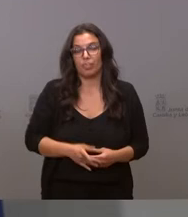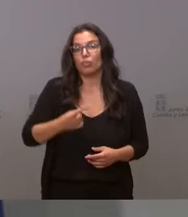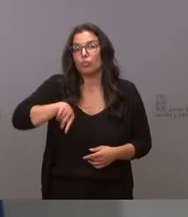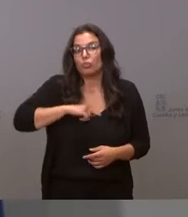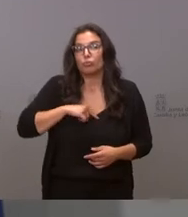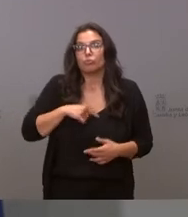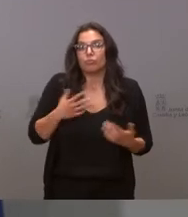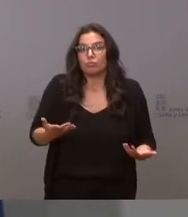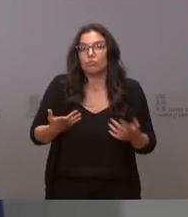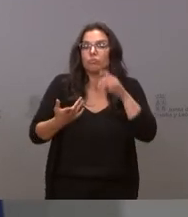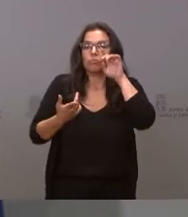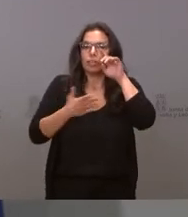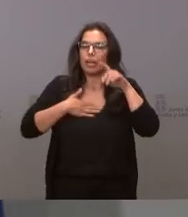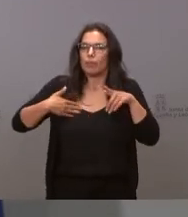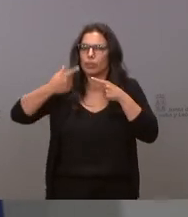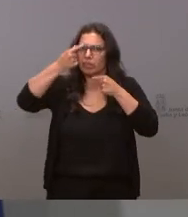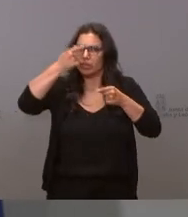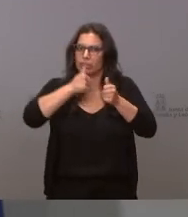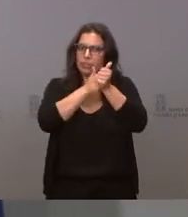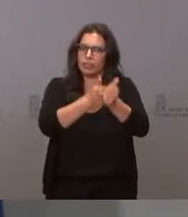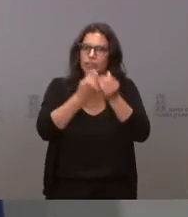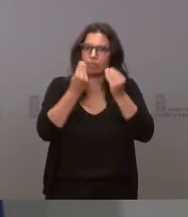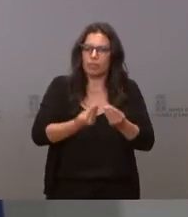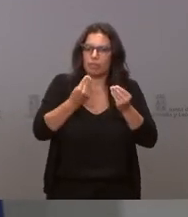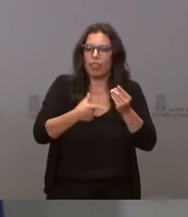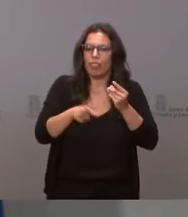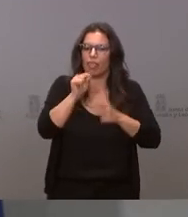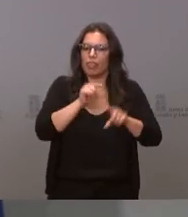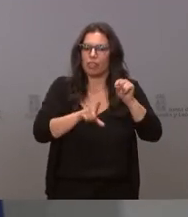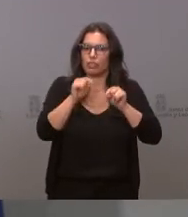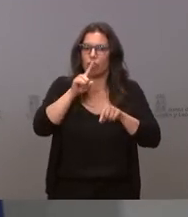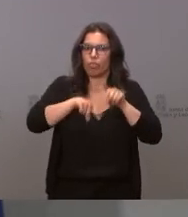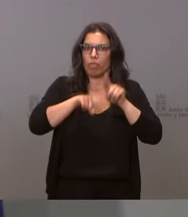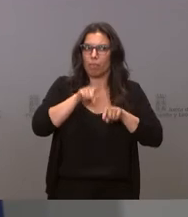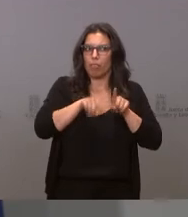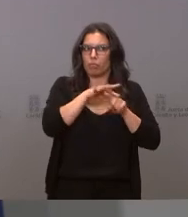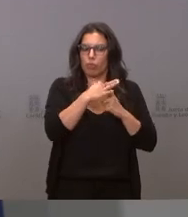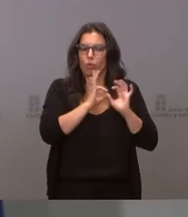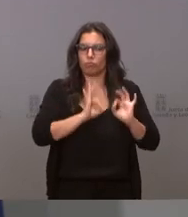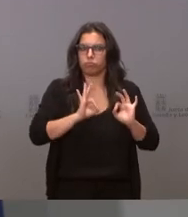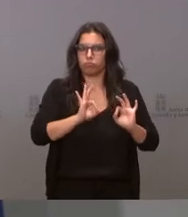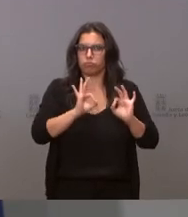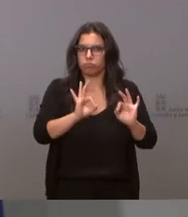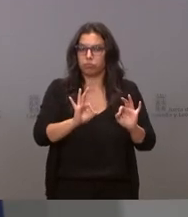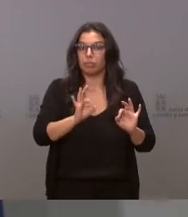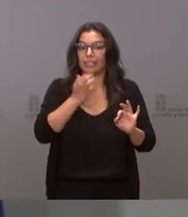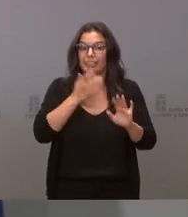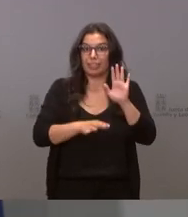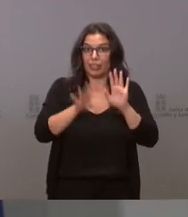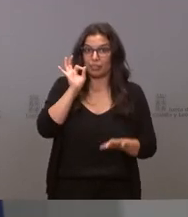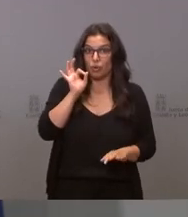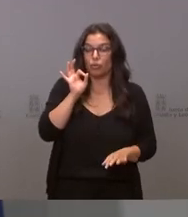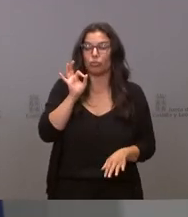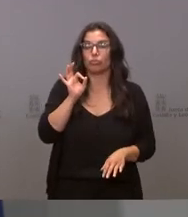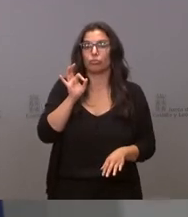es que vamos a ser rigurosos vamos a ir tomando las decisiones en su momento que las decisiones que tomamos desde